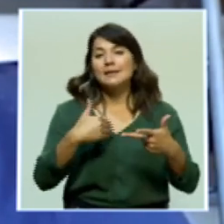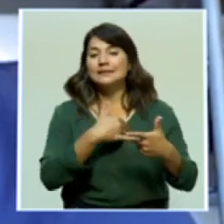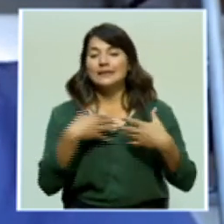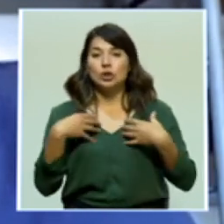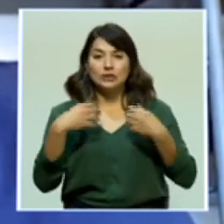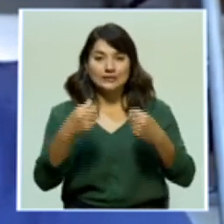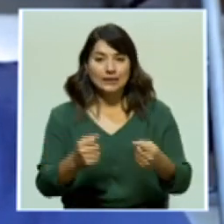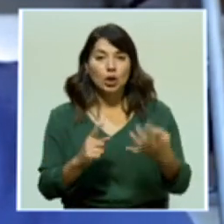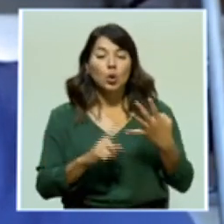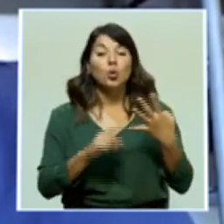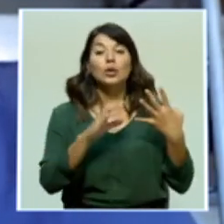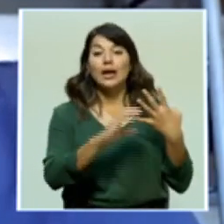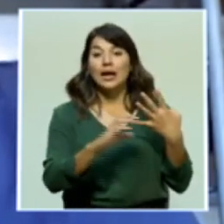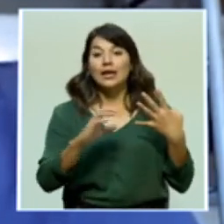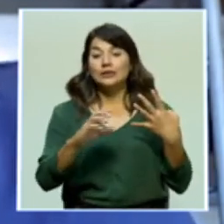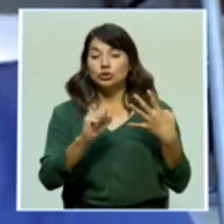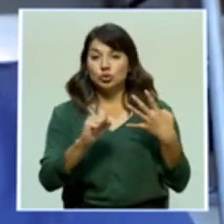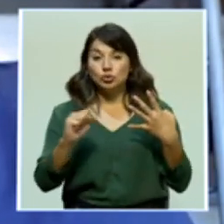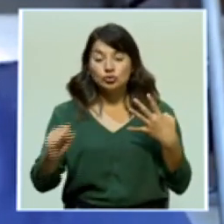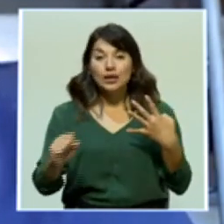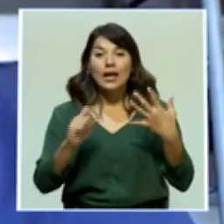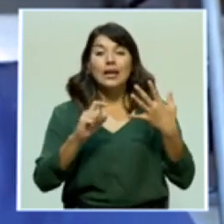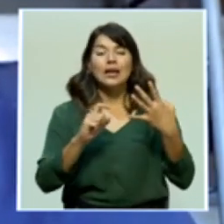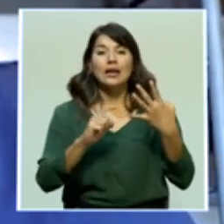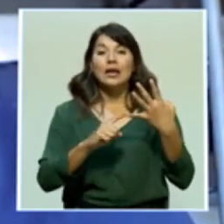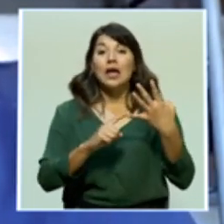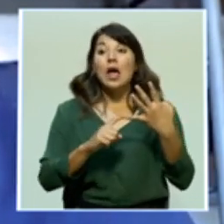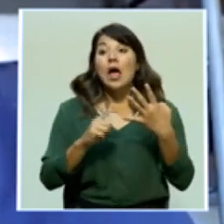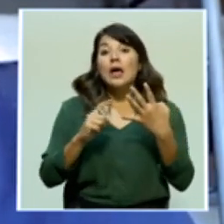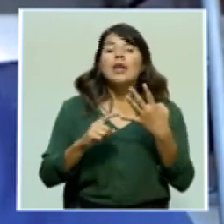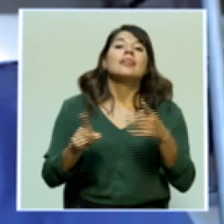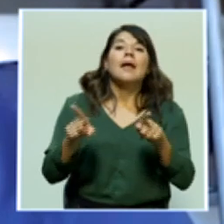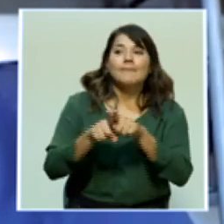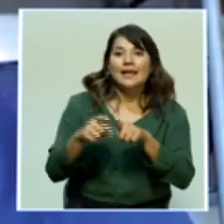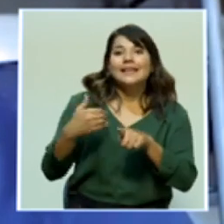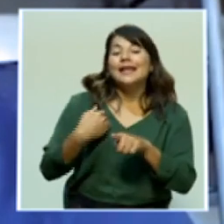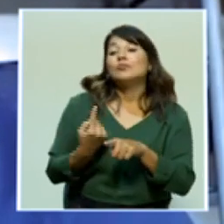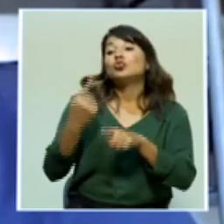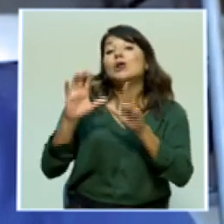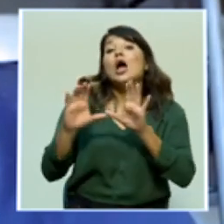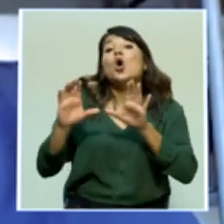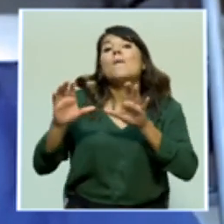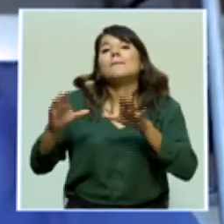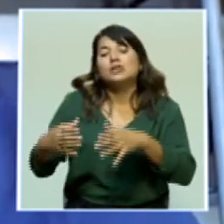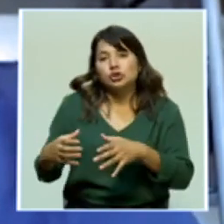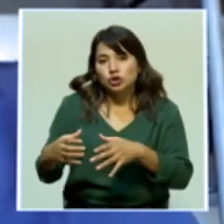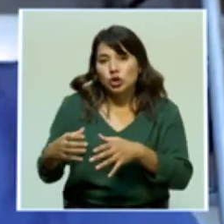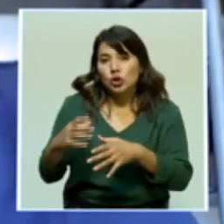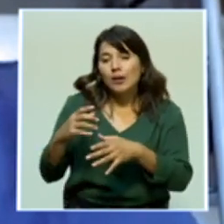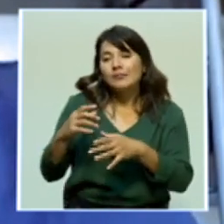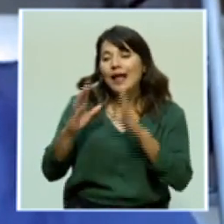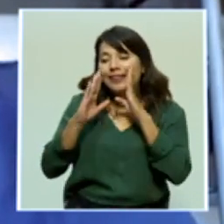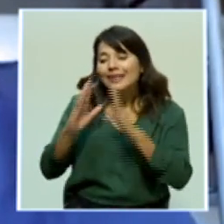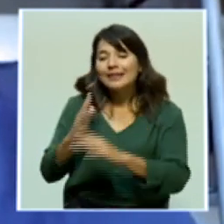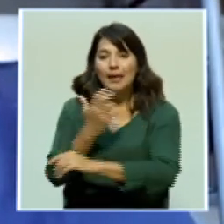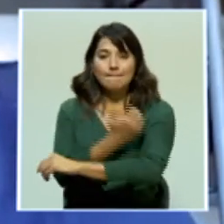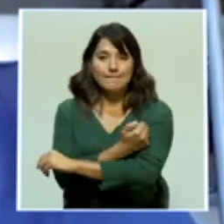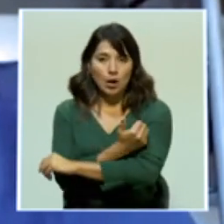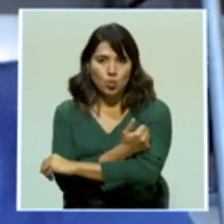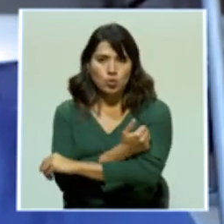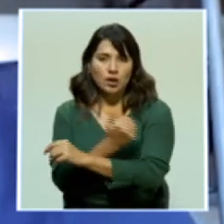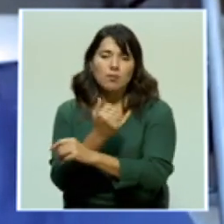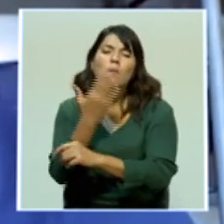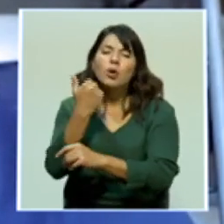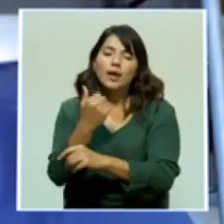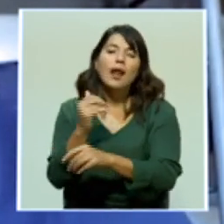Salud, la Caja Costarricense del Segundo Social. De hecho, hay una comisión de vacunas establecida por ley, la cual va a definir cuáles son